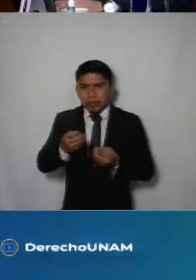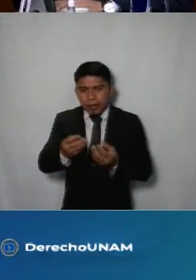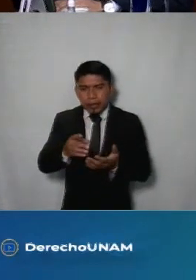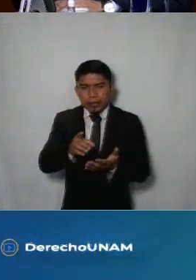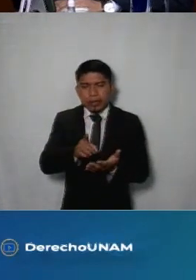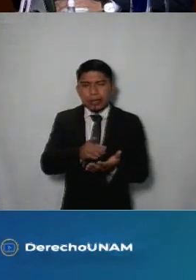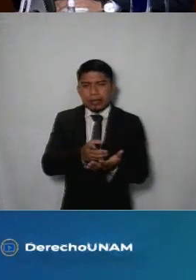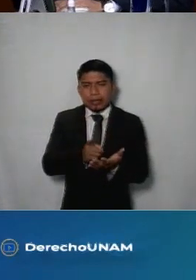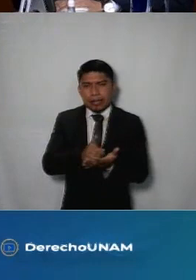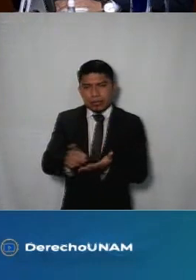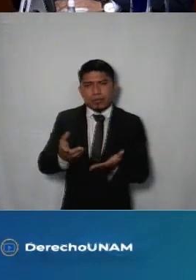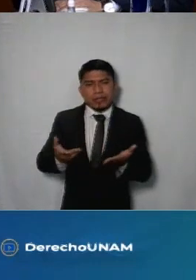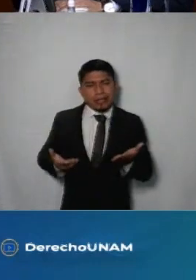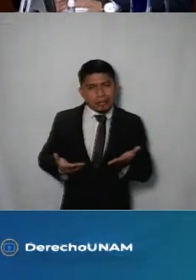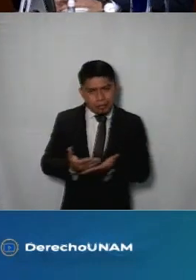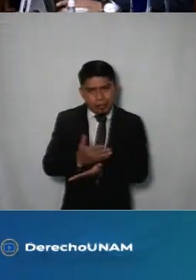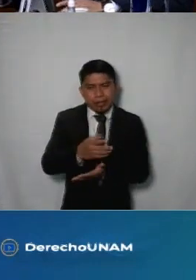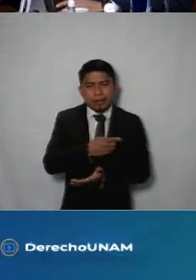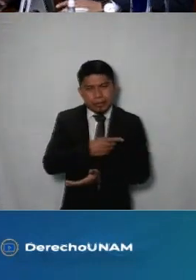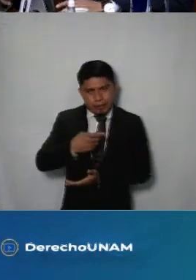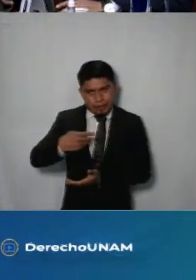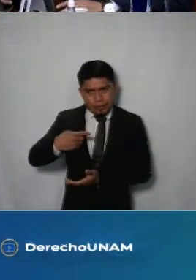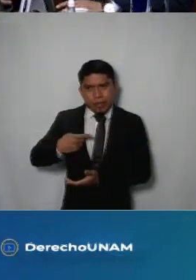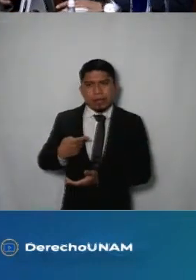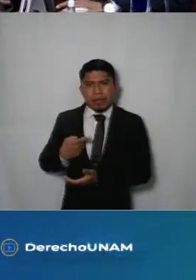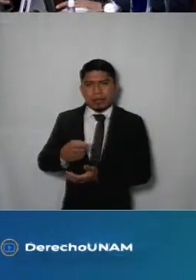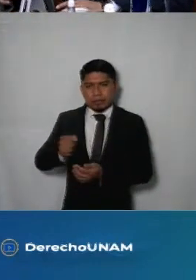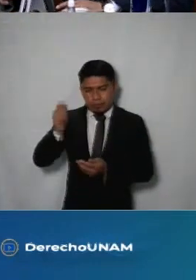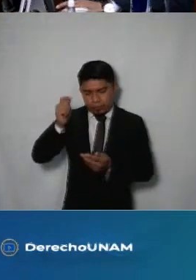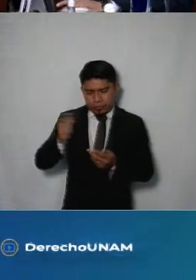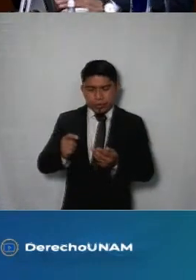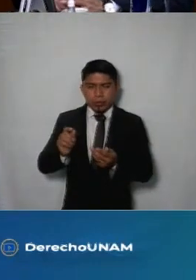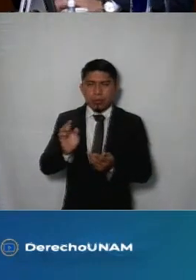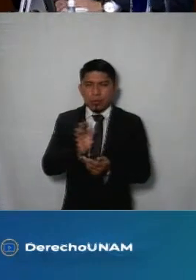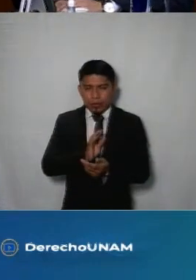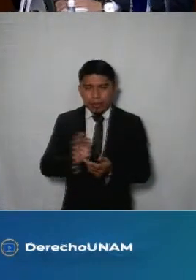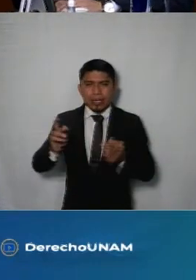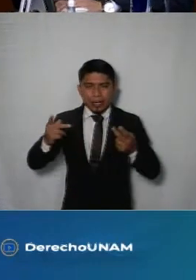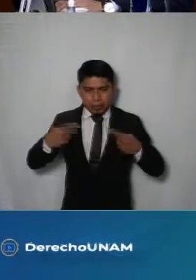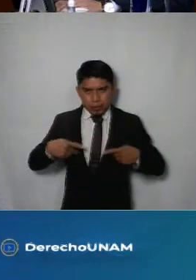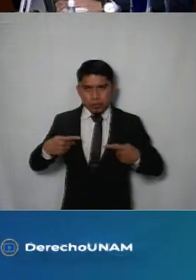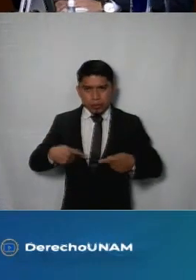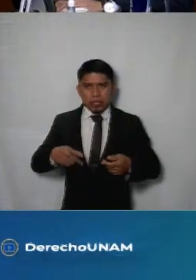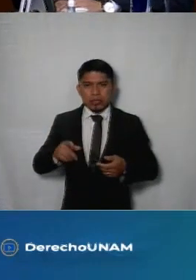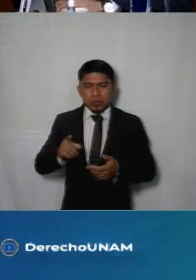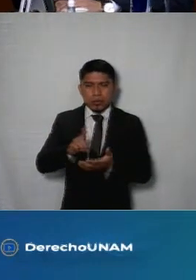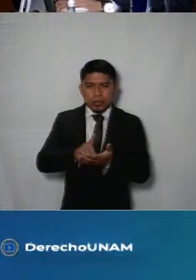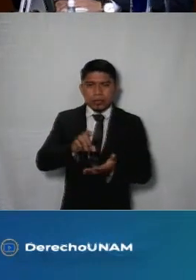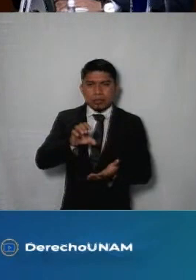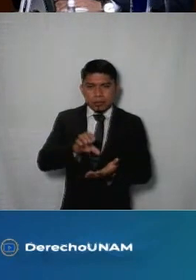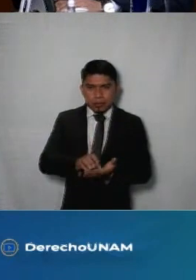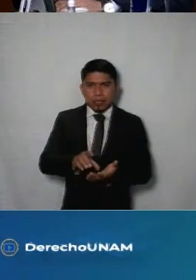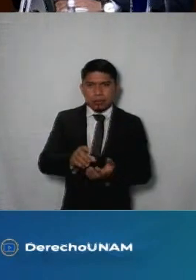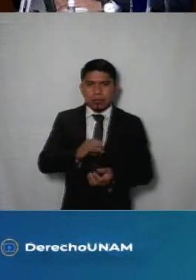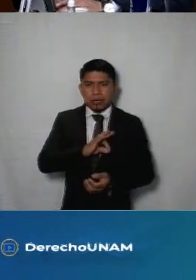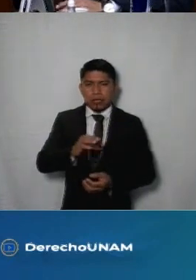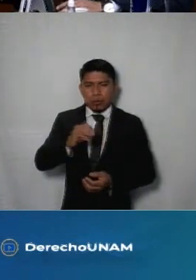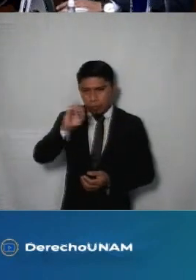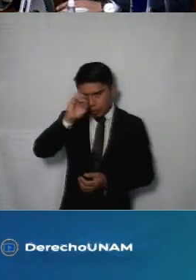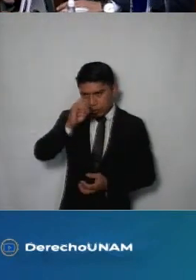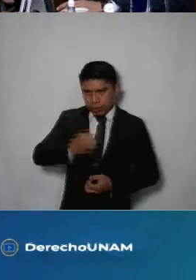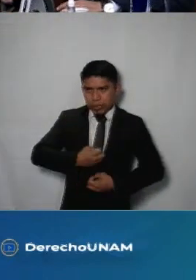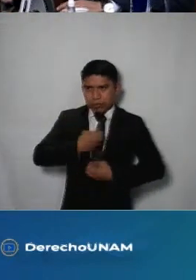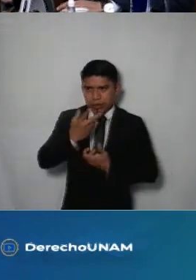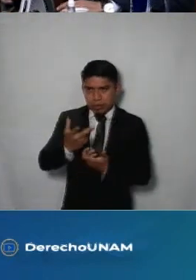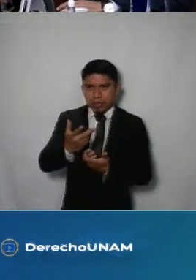garantizar el derecho de accesibilidad se debe tomar en consideración lo siguiente la posibilidad de que las personas con discapacidad expresen